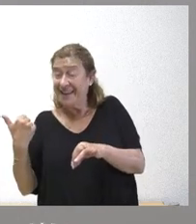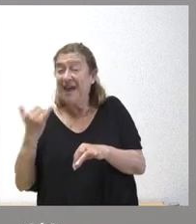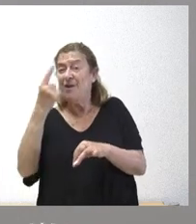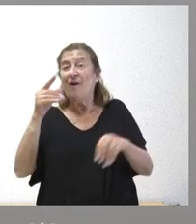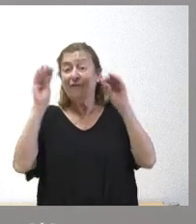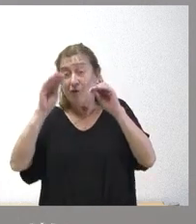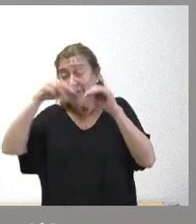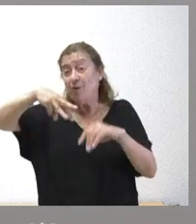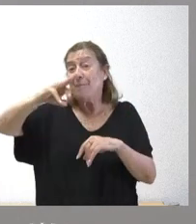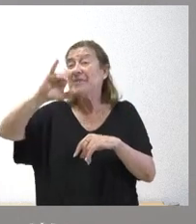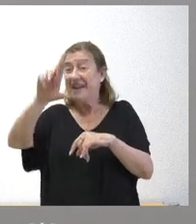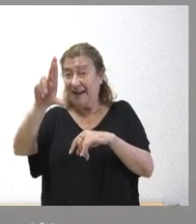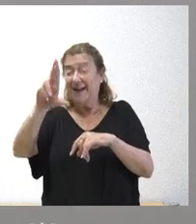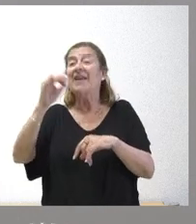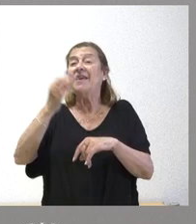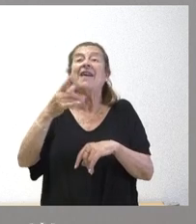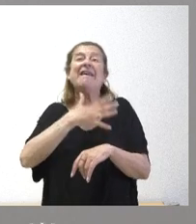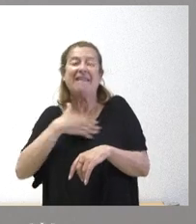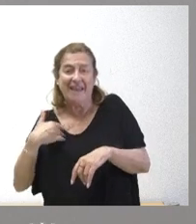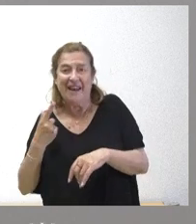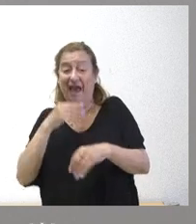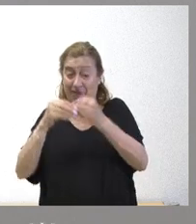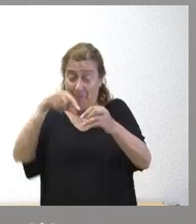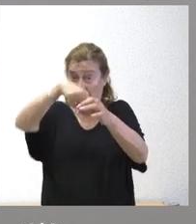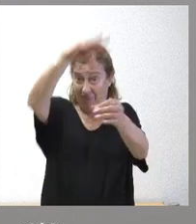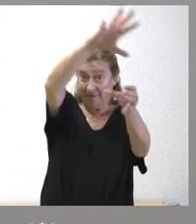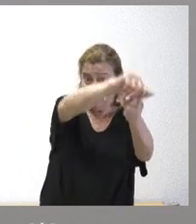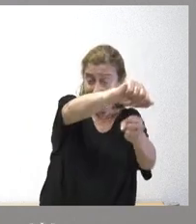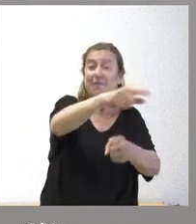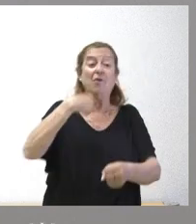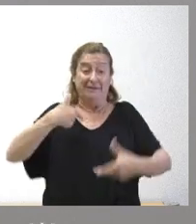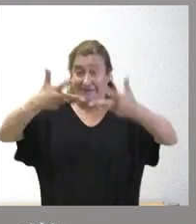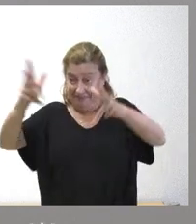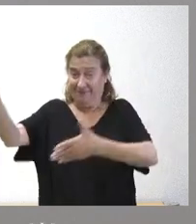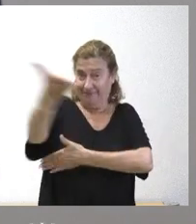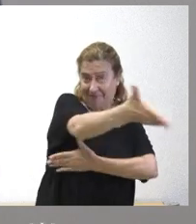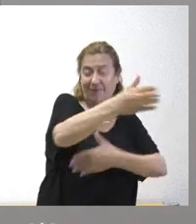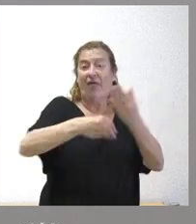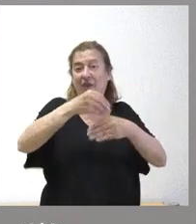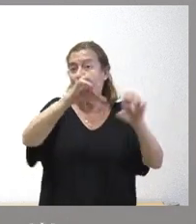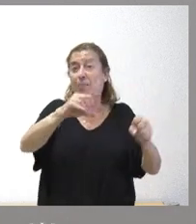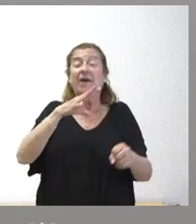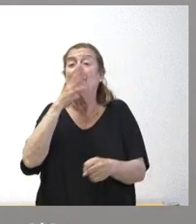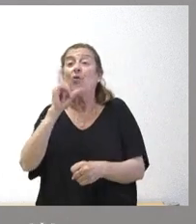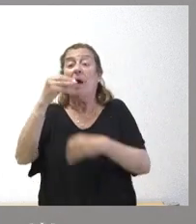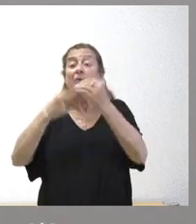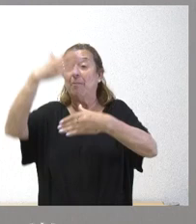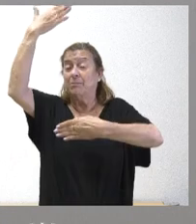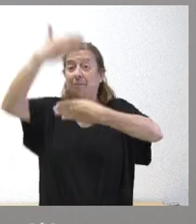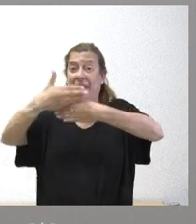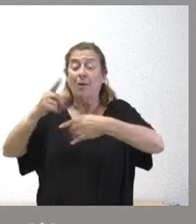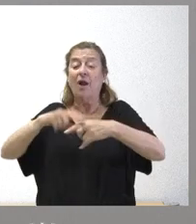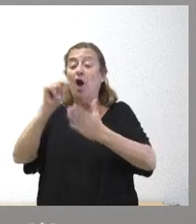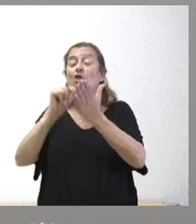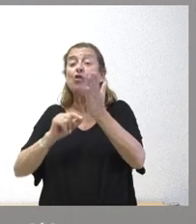formación MIR y que desean ocupar esas plazas se les deja ocupar esas plazas porque no se les crea una barrera que es una nota de corte